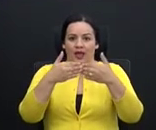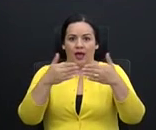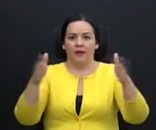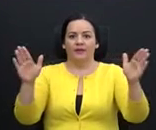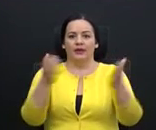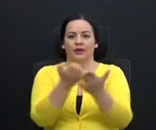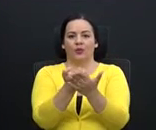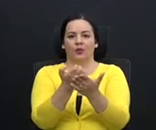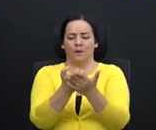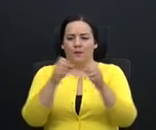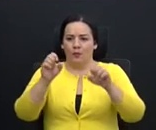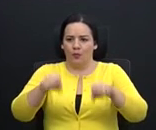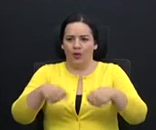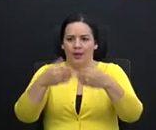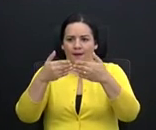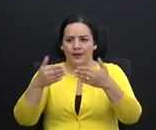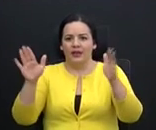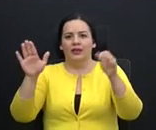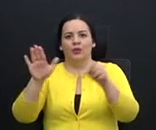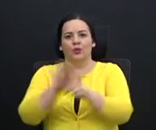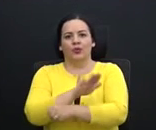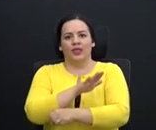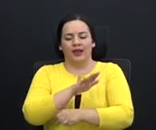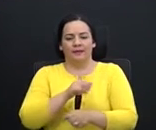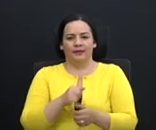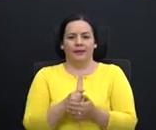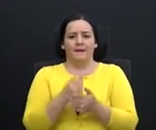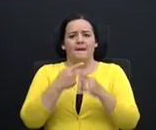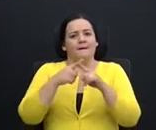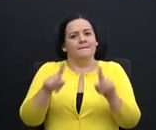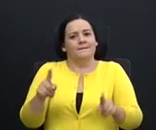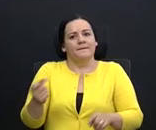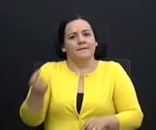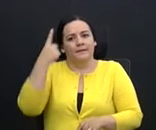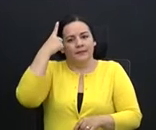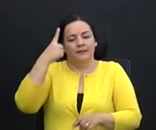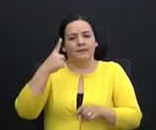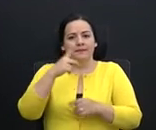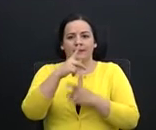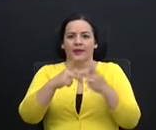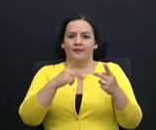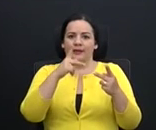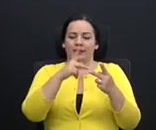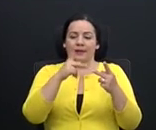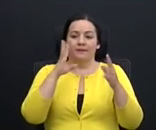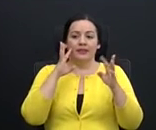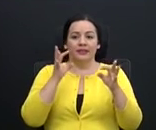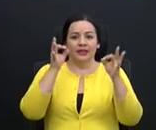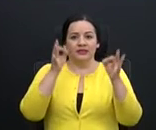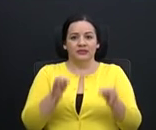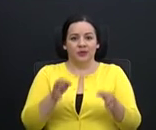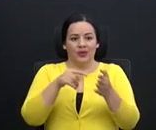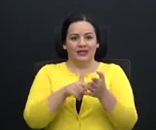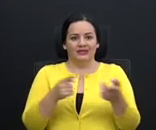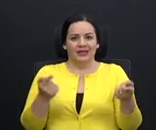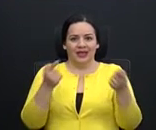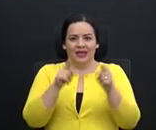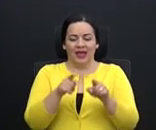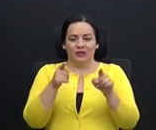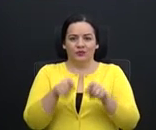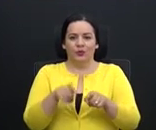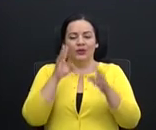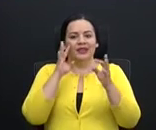que se pudiera abrir en su totalidad. Pero entiendo perfectamente que la decisión, en este caso, es una decisión